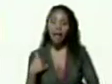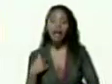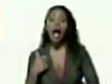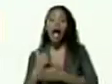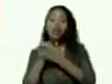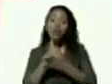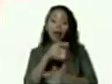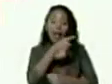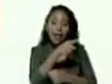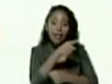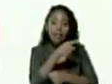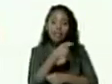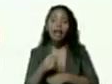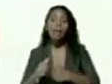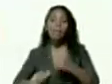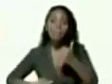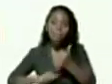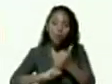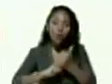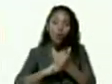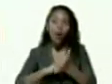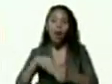frente por la patria